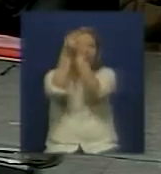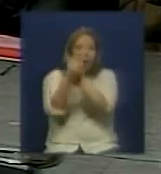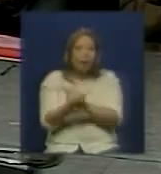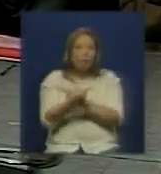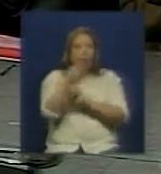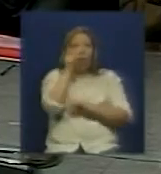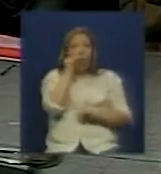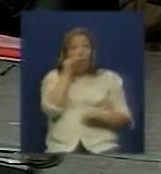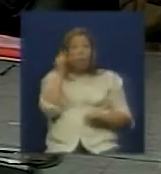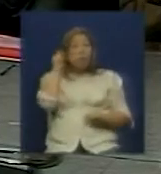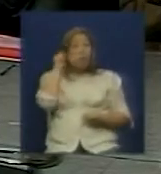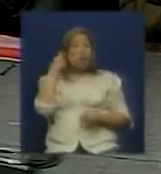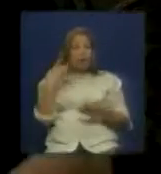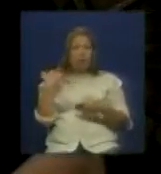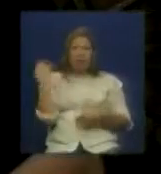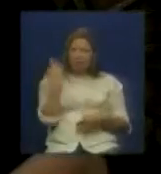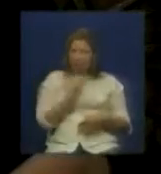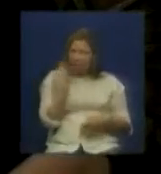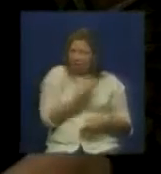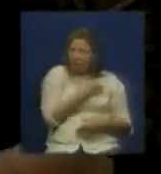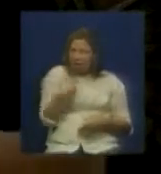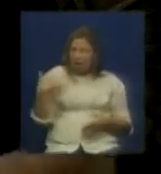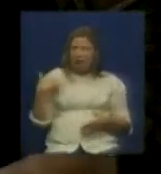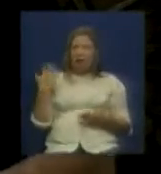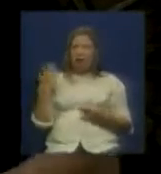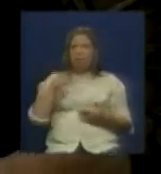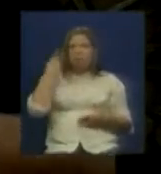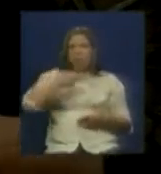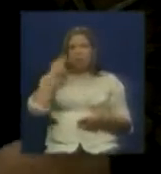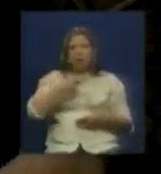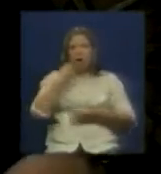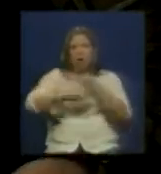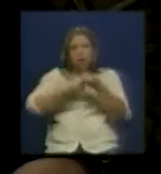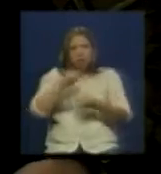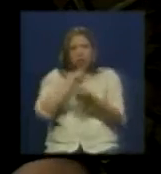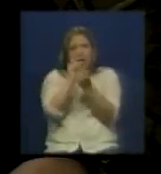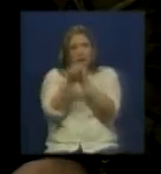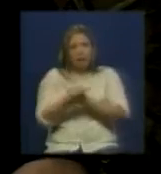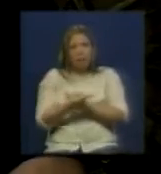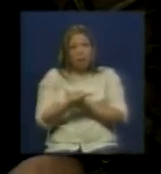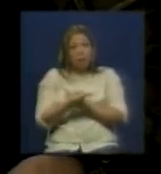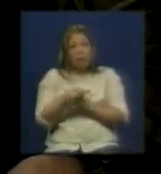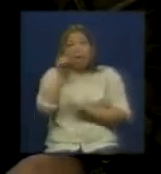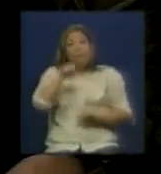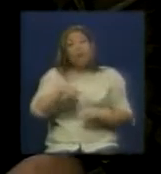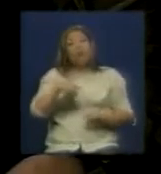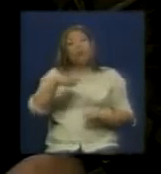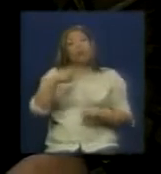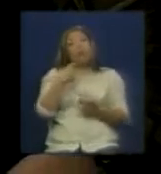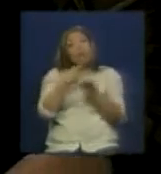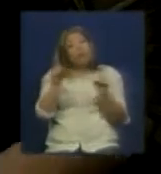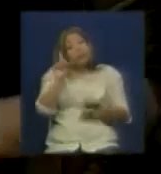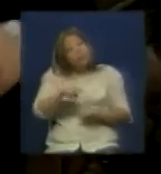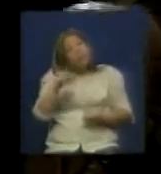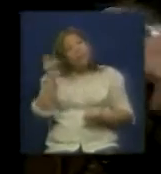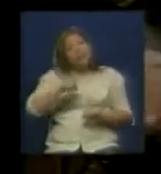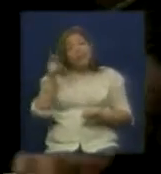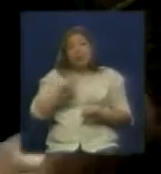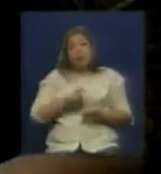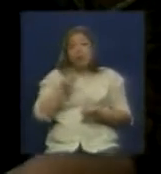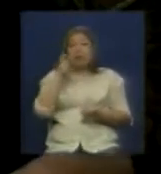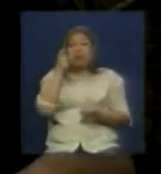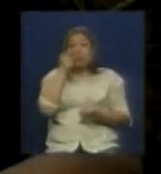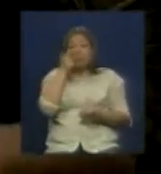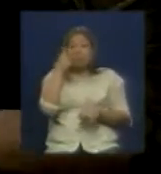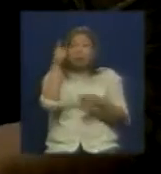mujeres que tengan la disposición política a hacer esos cambios pero también se necesita compañero bajarse de los